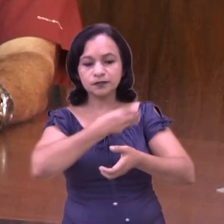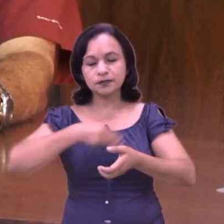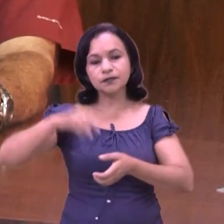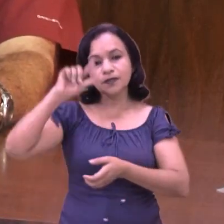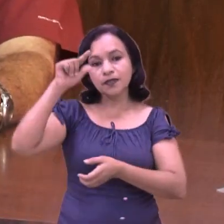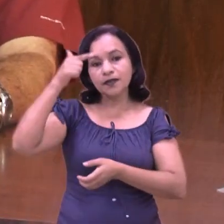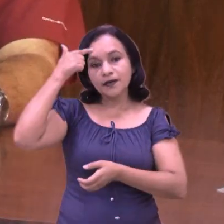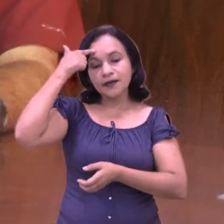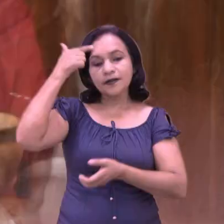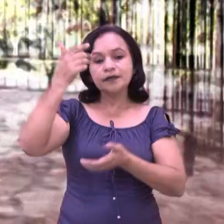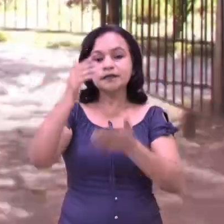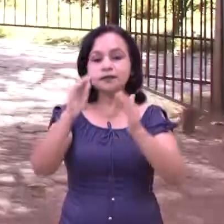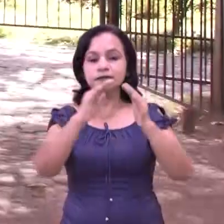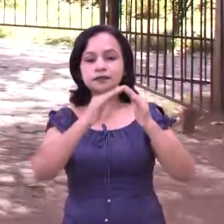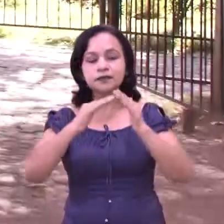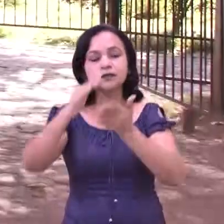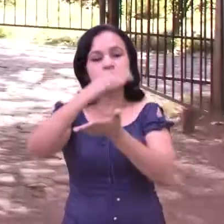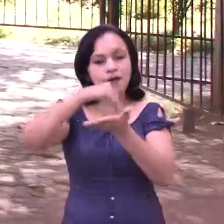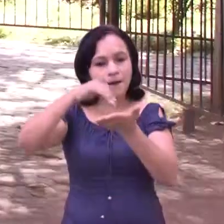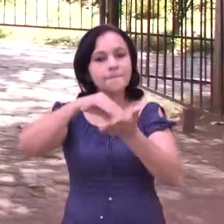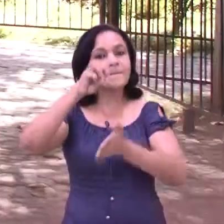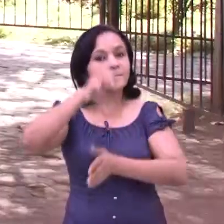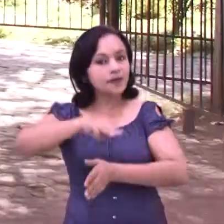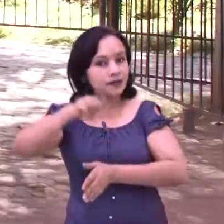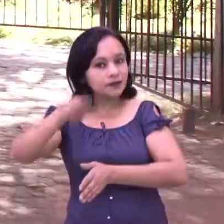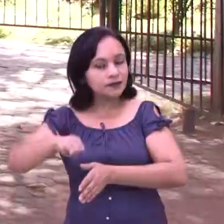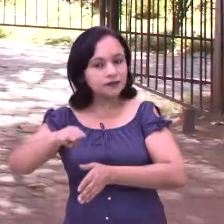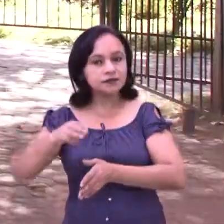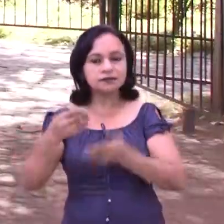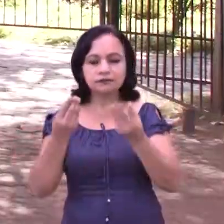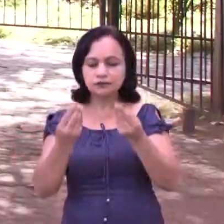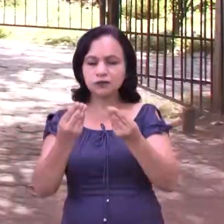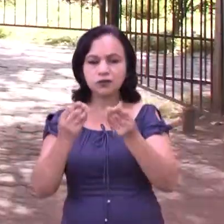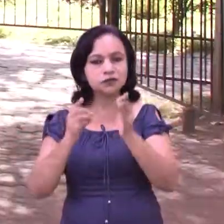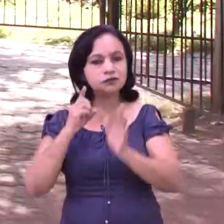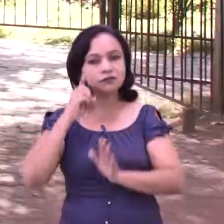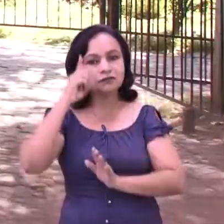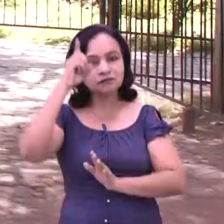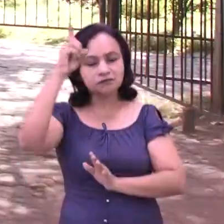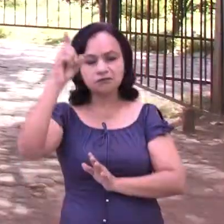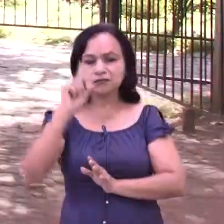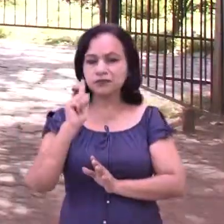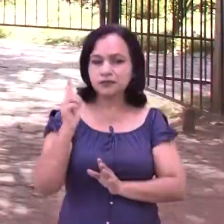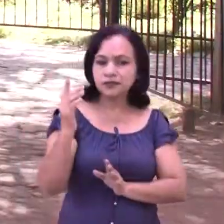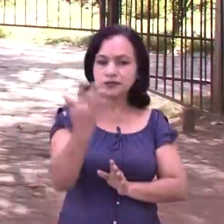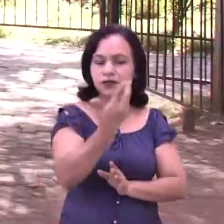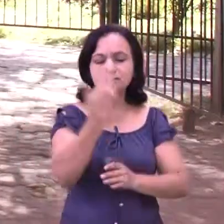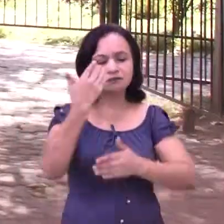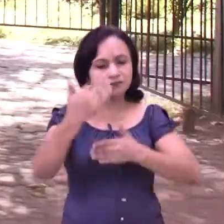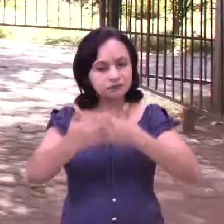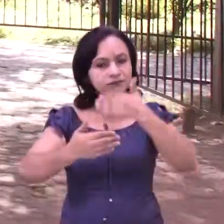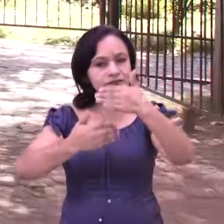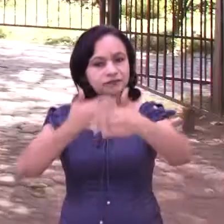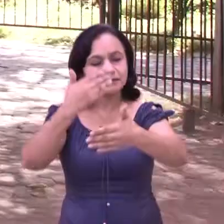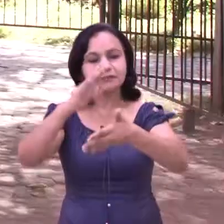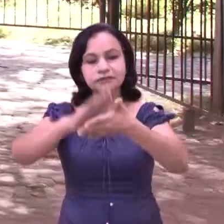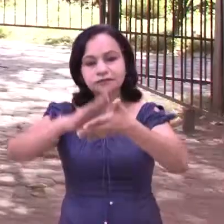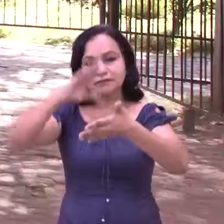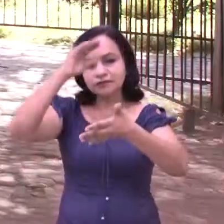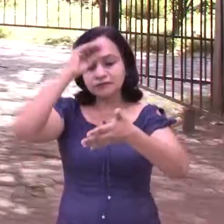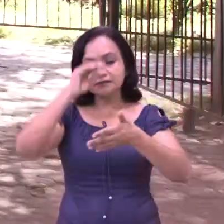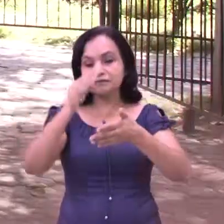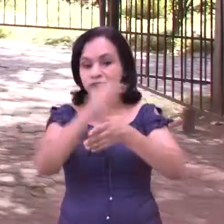Matagalpa, ciudad. Hemos avanzado, creo que en todo, porque creo que todo es un proceso que venimos aprendiendo desde cero,